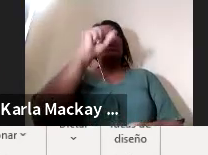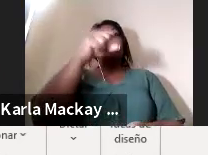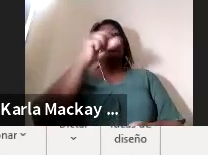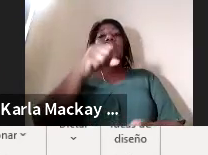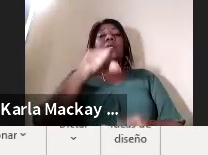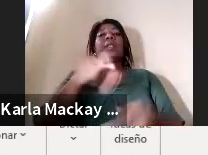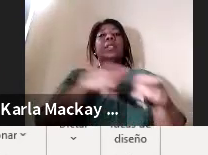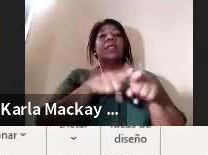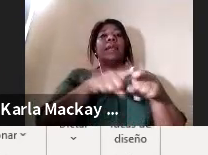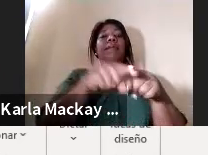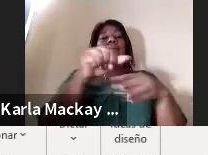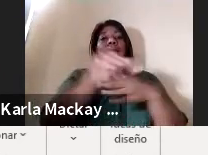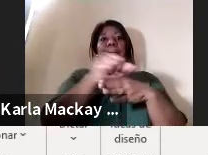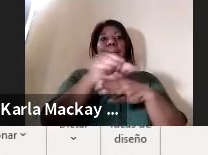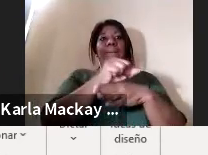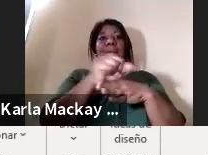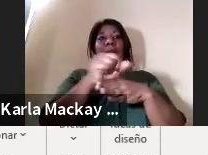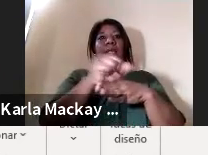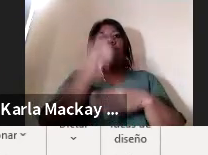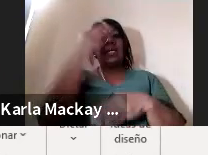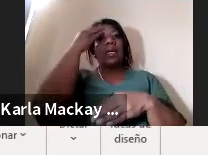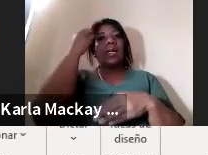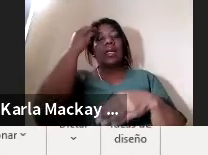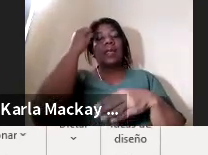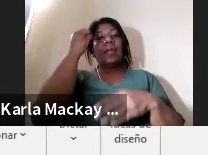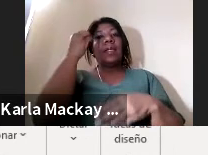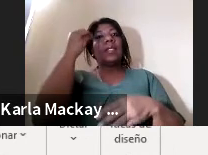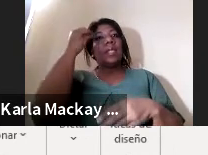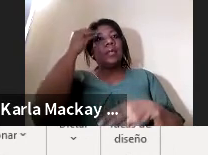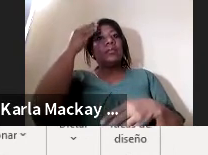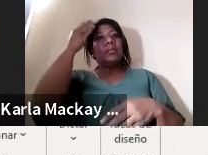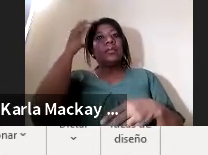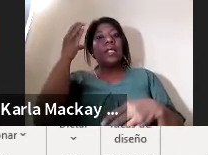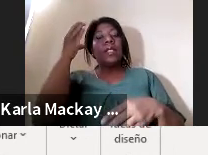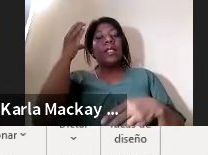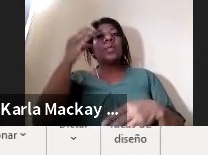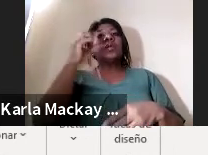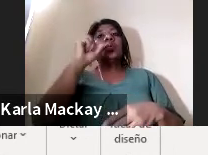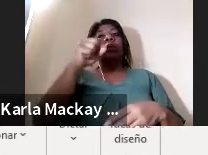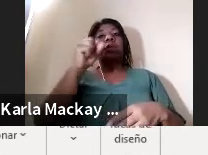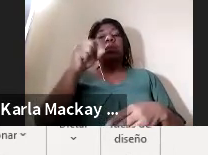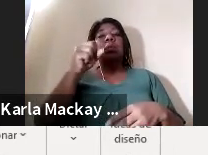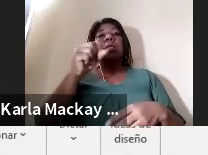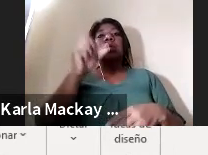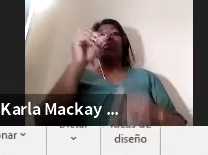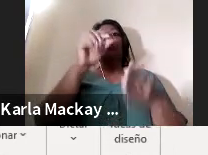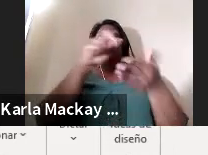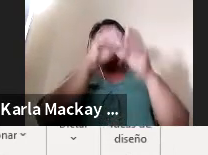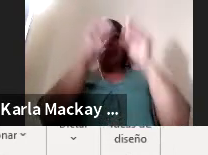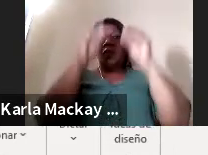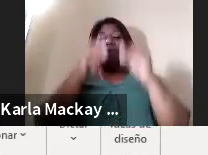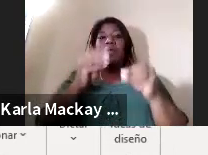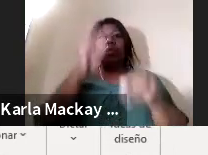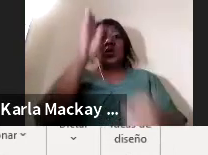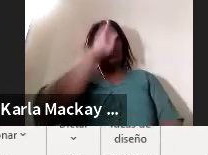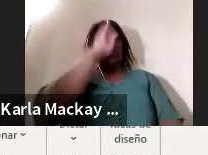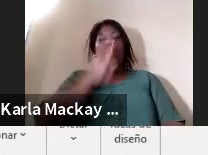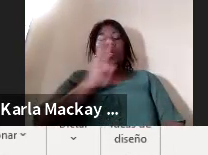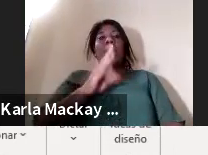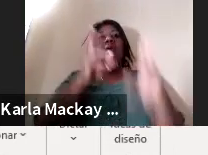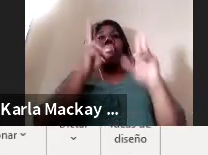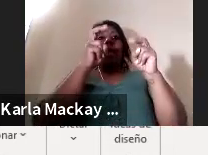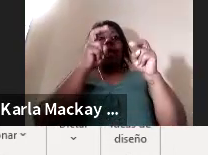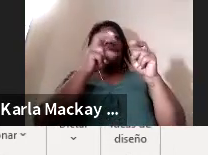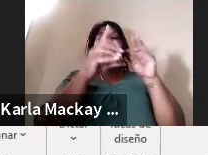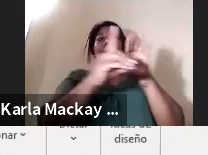diferentes experiencias en diferentes áreas de conocimiento tenemos docentes desde el área de biología desde el área del derecho desde el